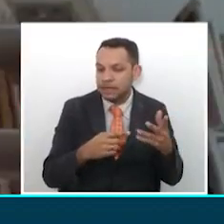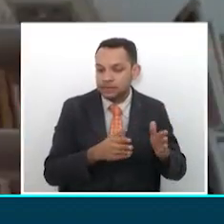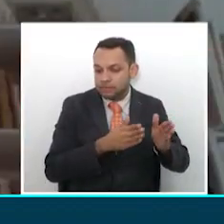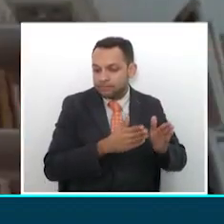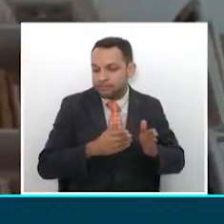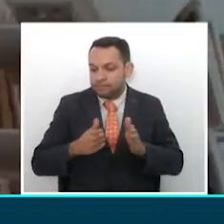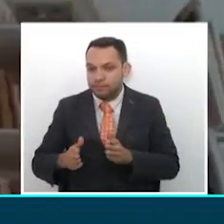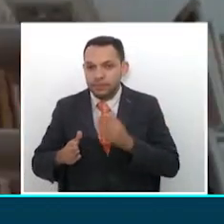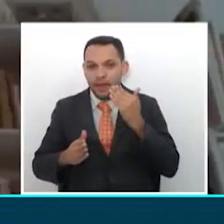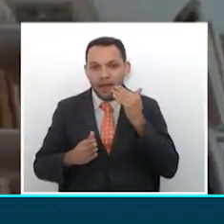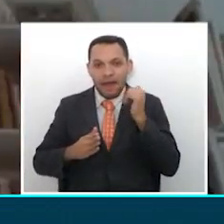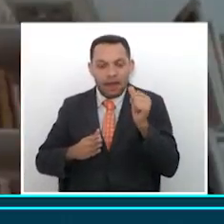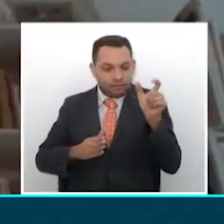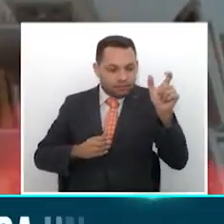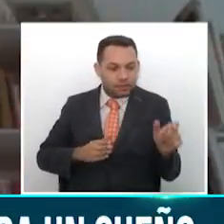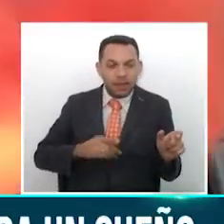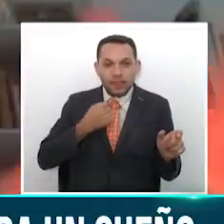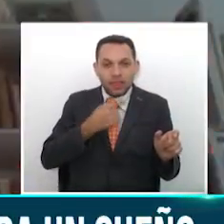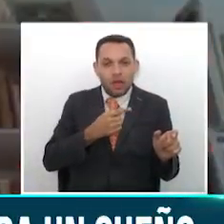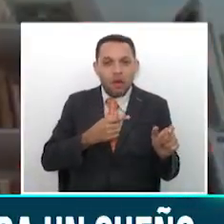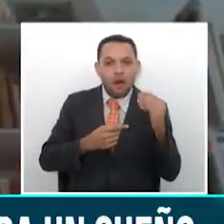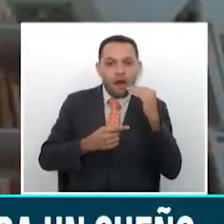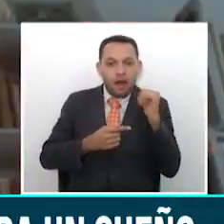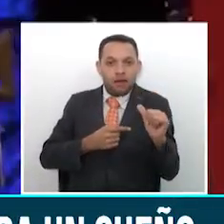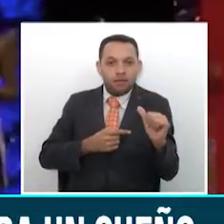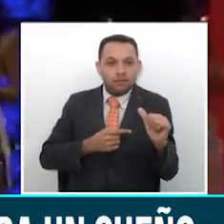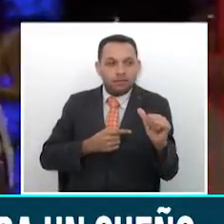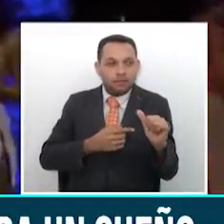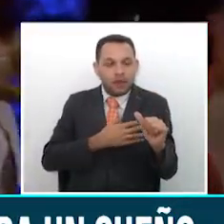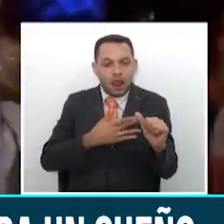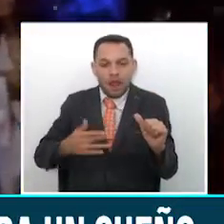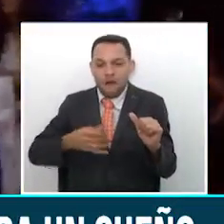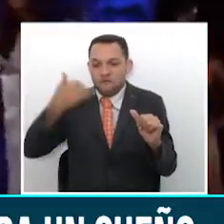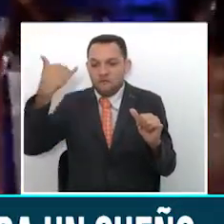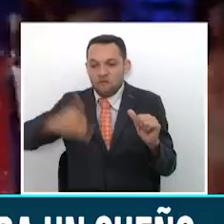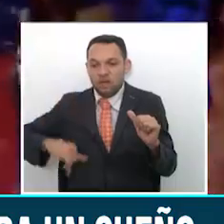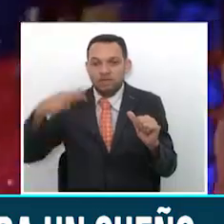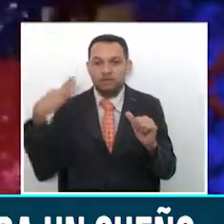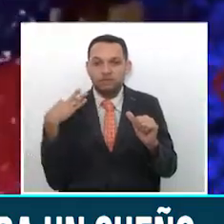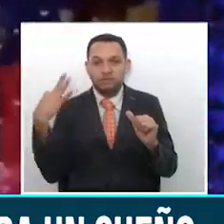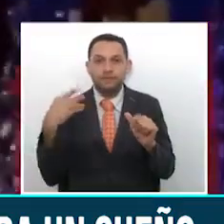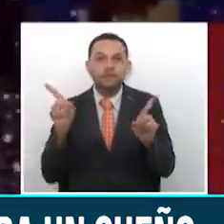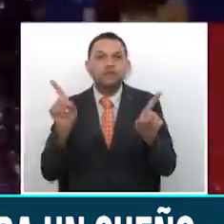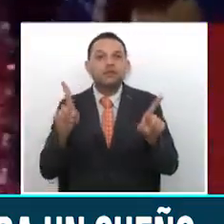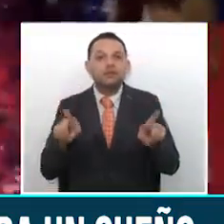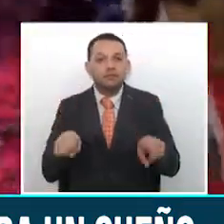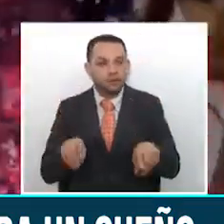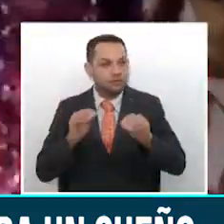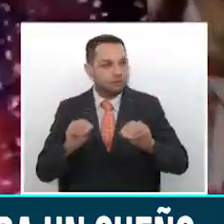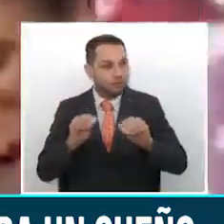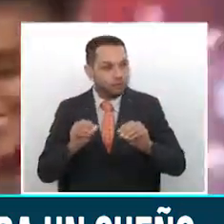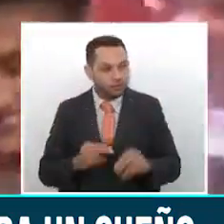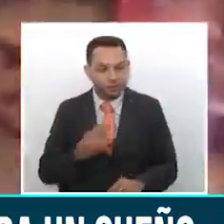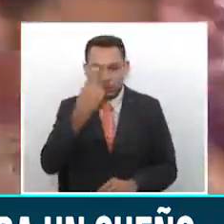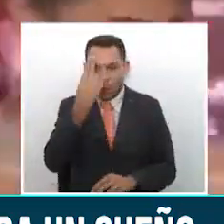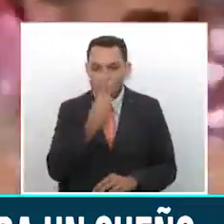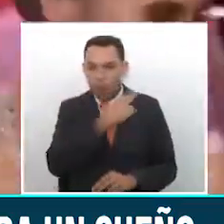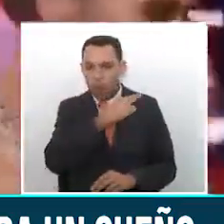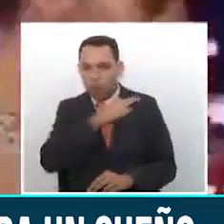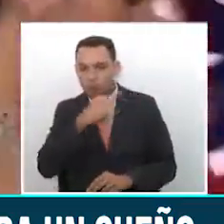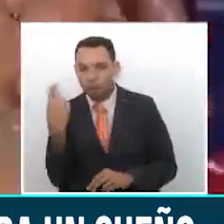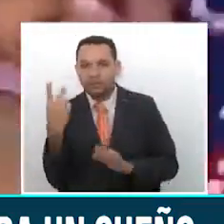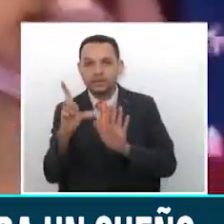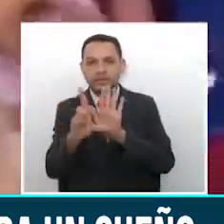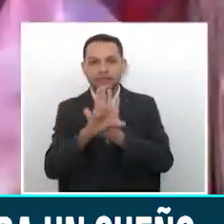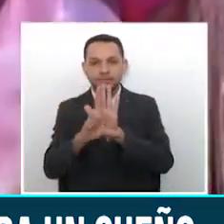ella terminó diciendo después de que se había acabado el término. El presidente también aseguró que todos los compromisos legales que tiene el concurso